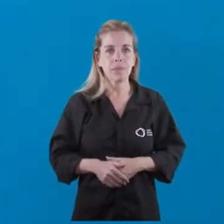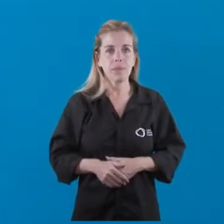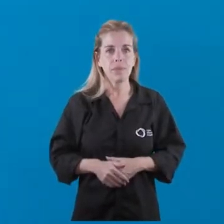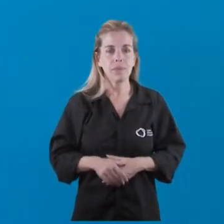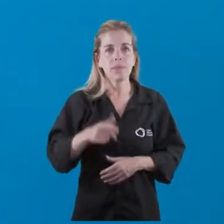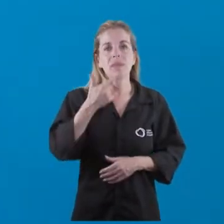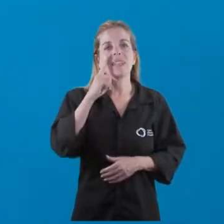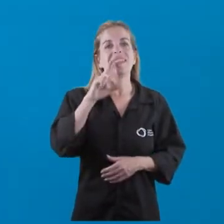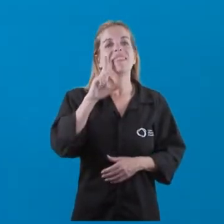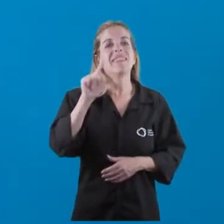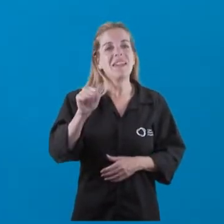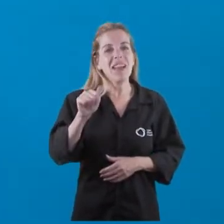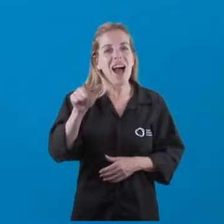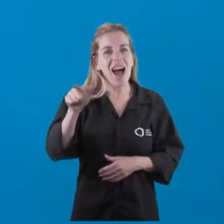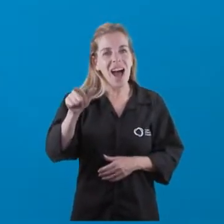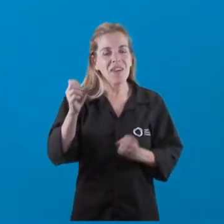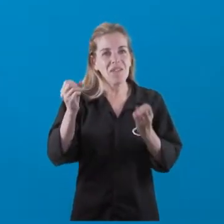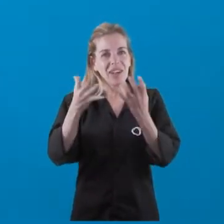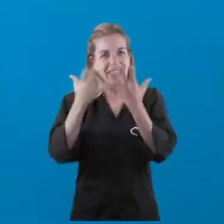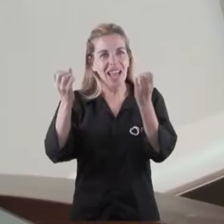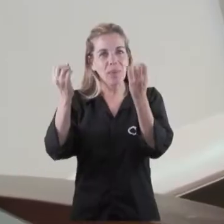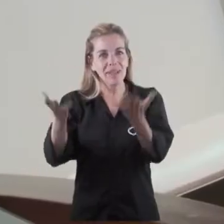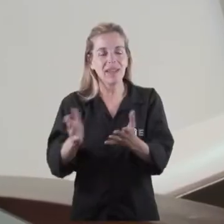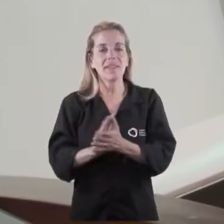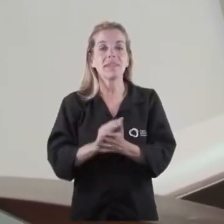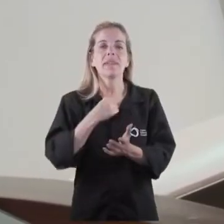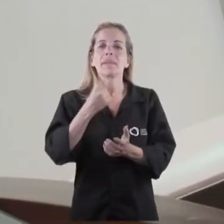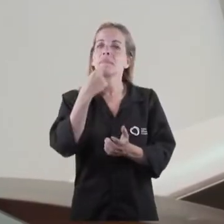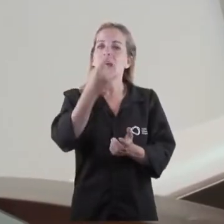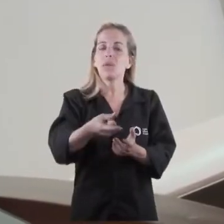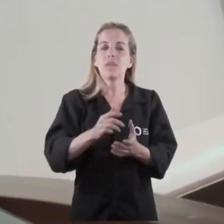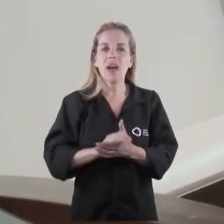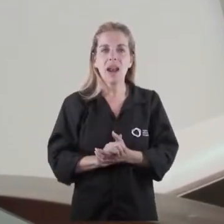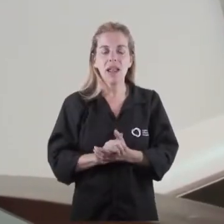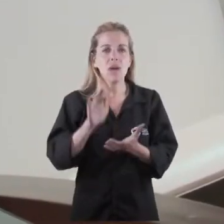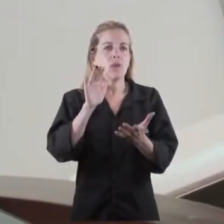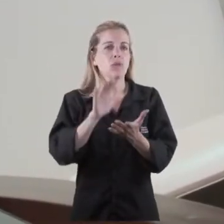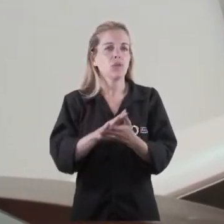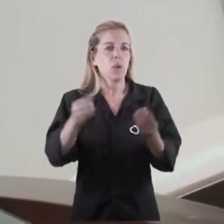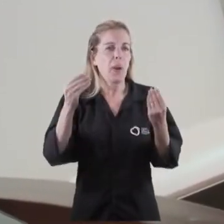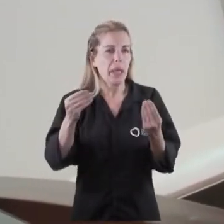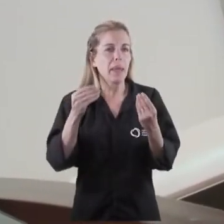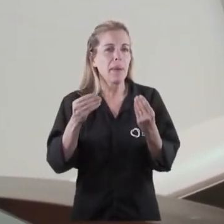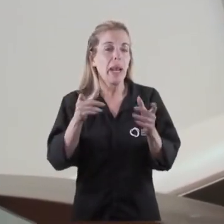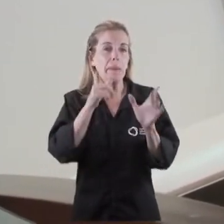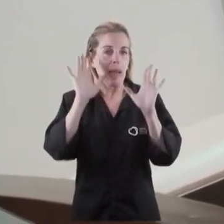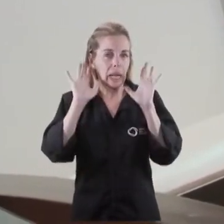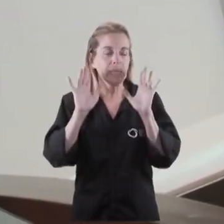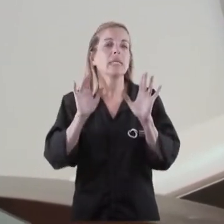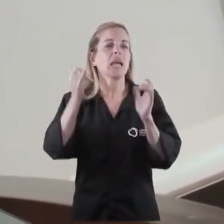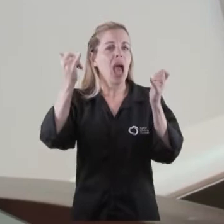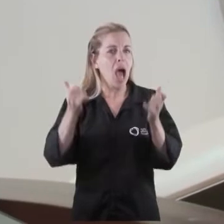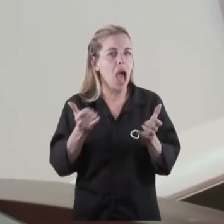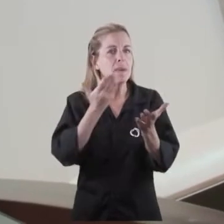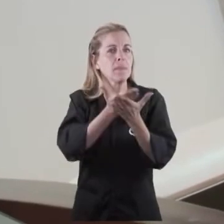Silvia Mercado. ¿Cómo estás, tal, Gabriela? Buen día. Le quiero consultar sobre los pedidos de renuncia que hay